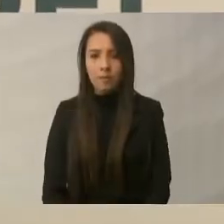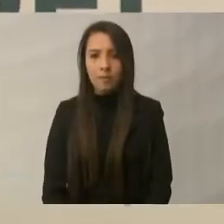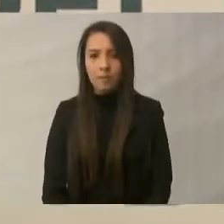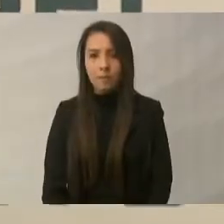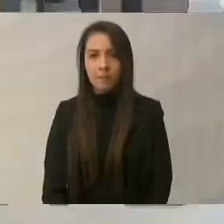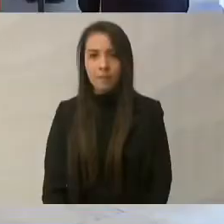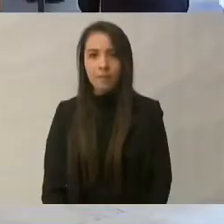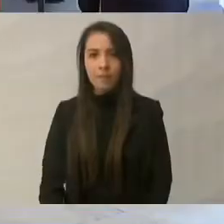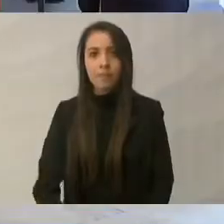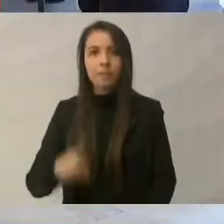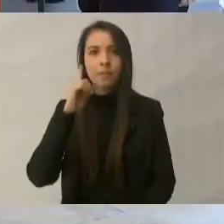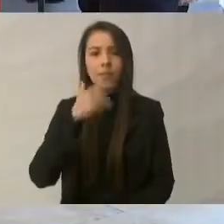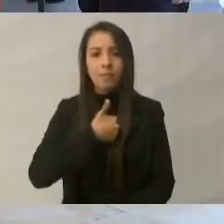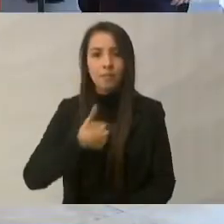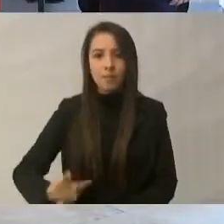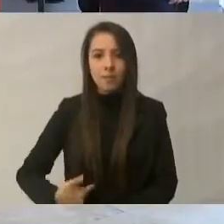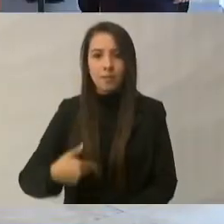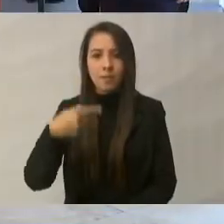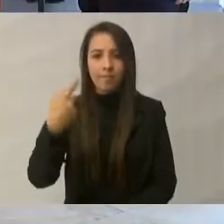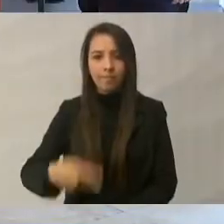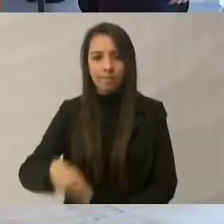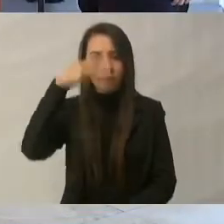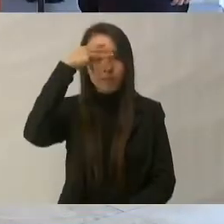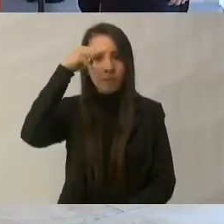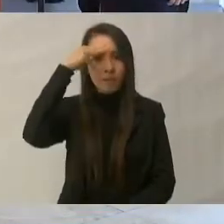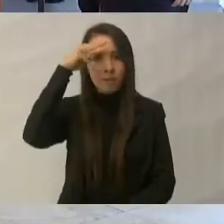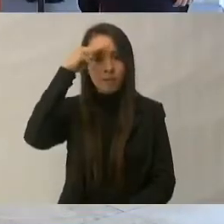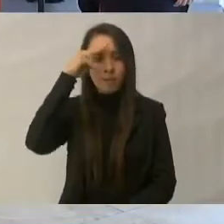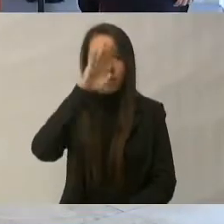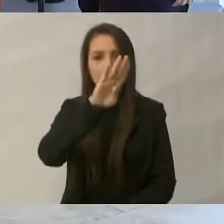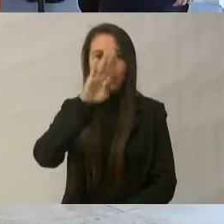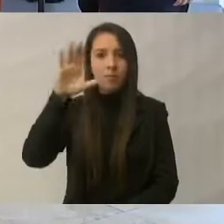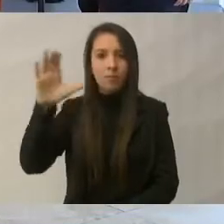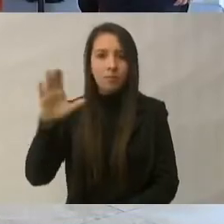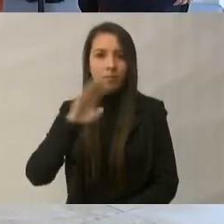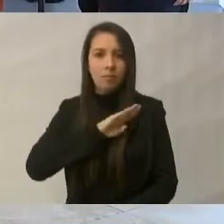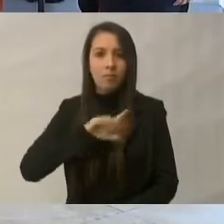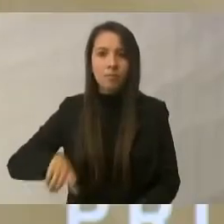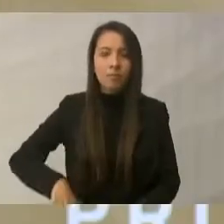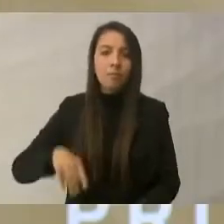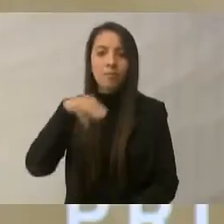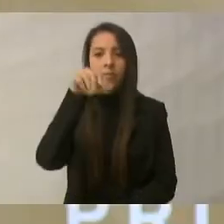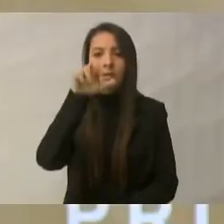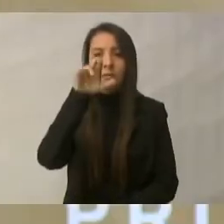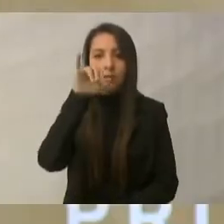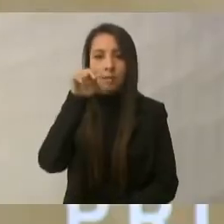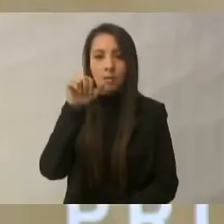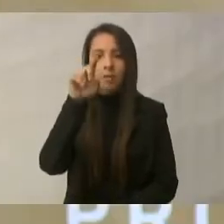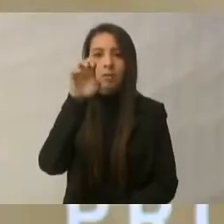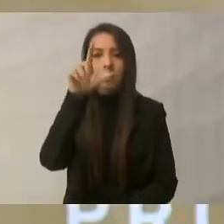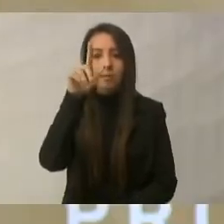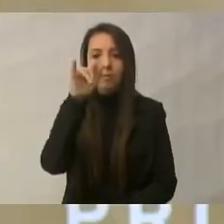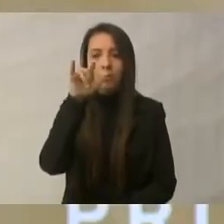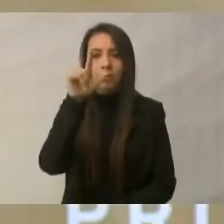La presidenta municipal de Mexicali, Baja California, Marina del Pilar, Ávila Olmeda.